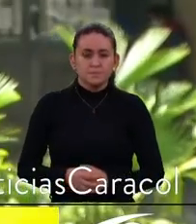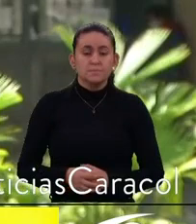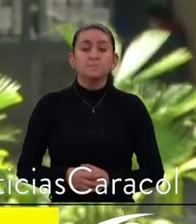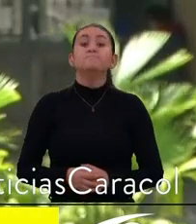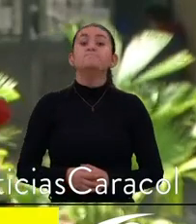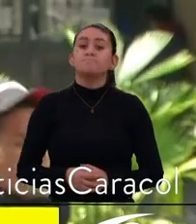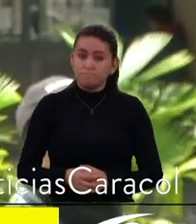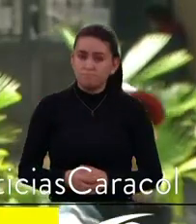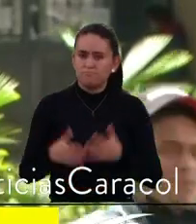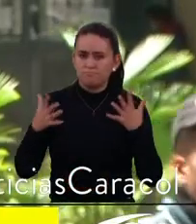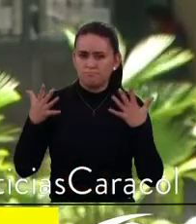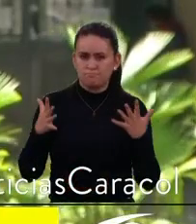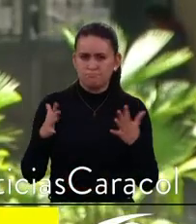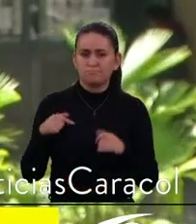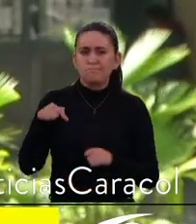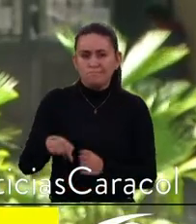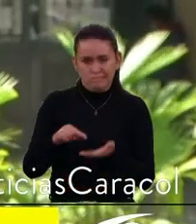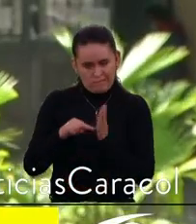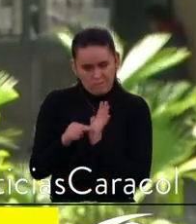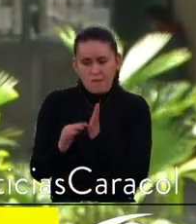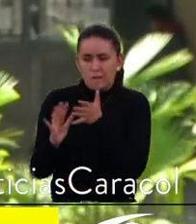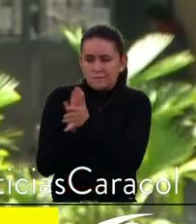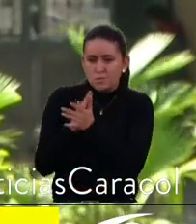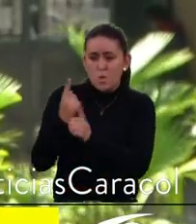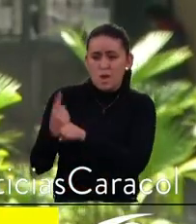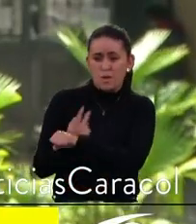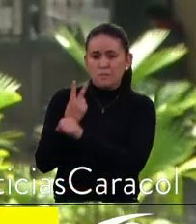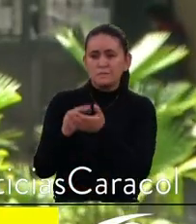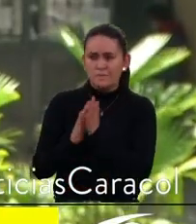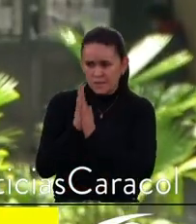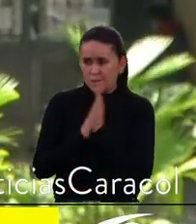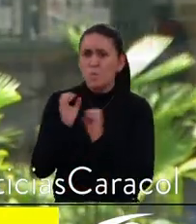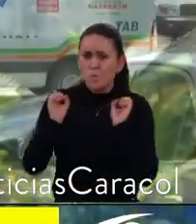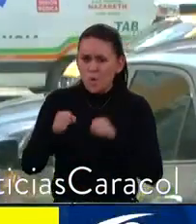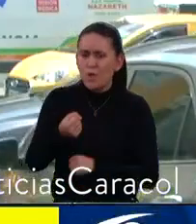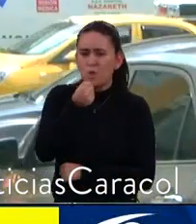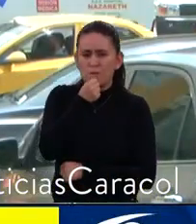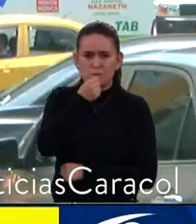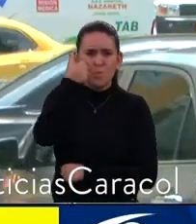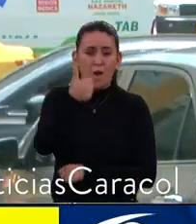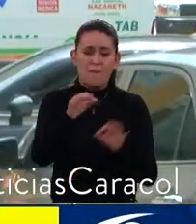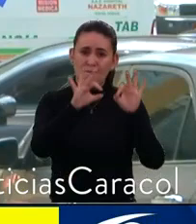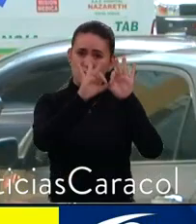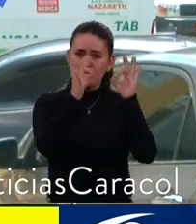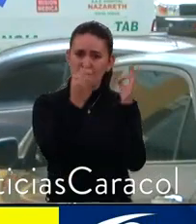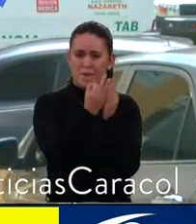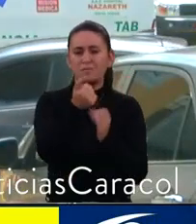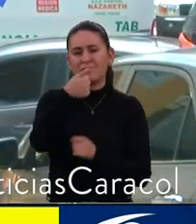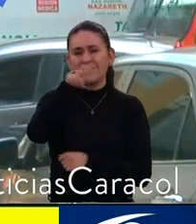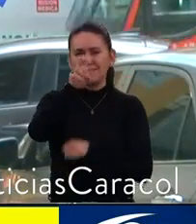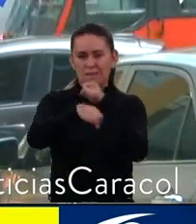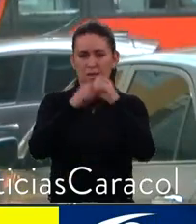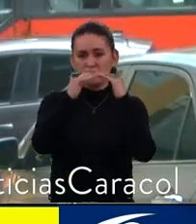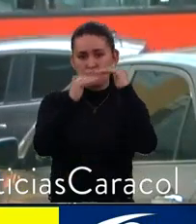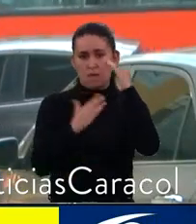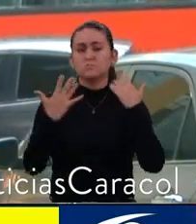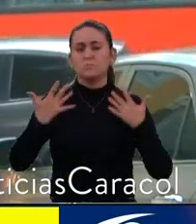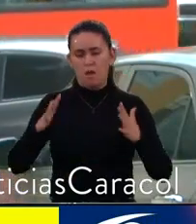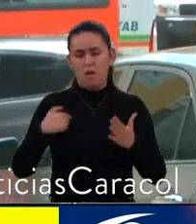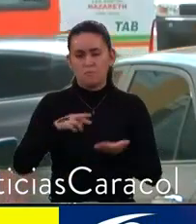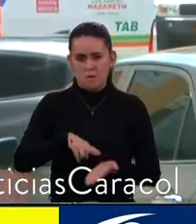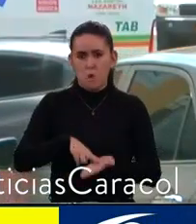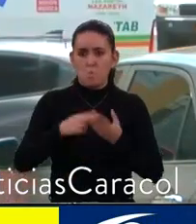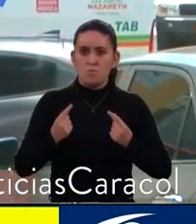Juanita, estas han sido horas de esperanza, horas de, digamos, buenas noticias, sobre todo para la familia del menor de 17 años que se ha recuperado de una manera